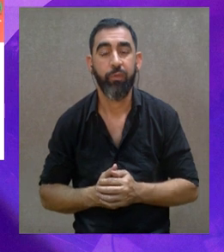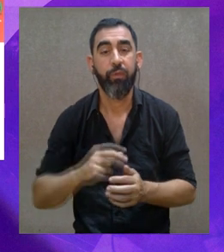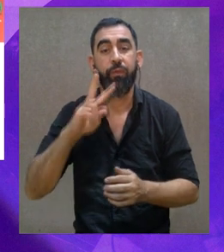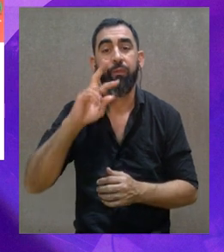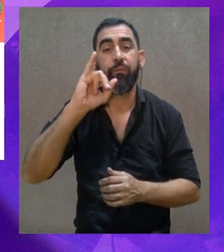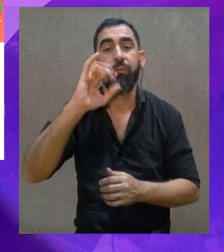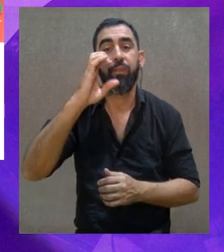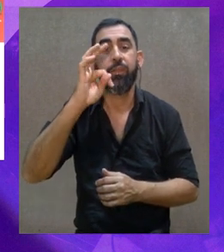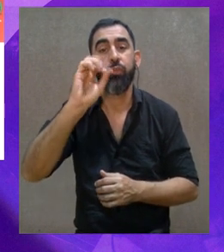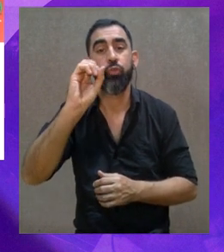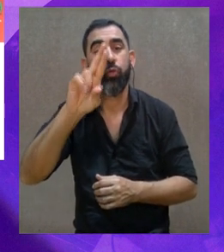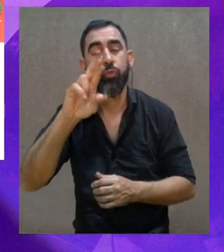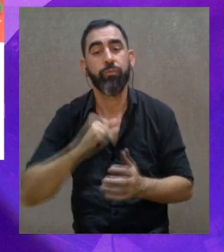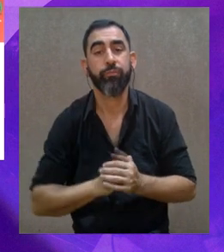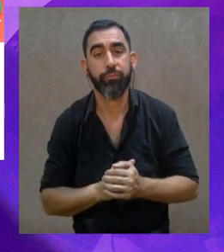Sigo. Víctor.